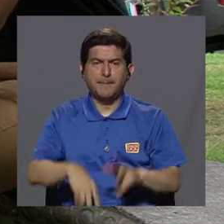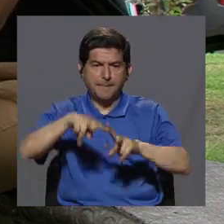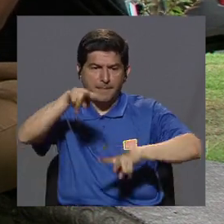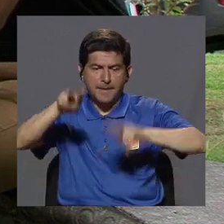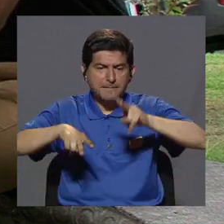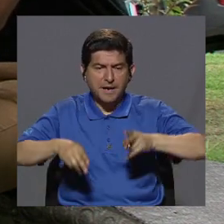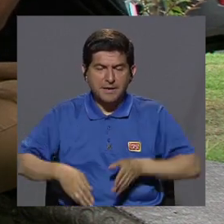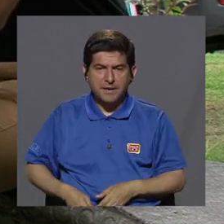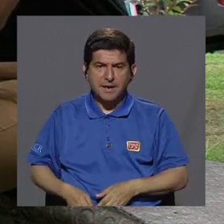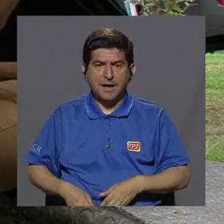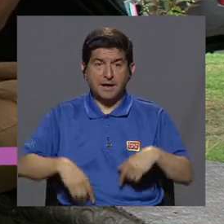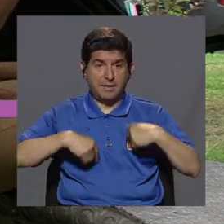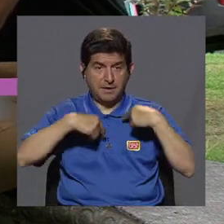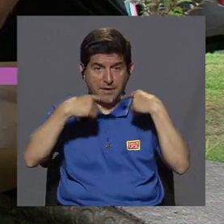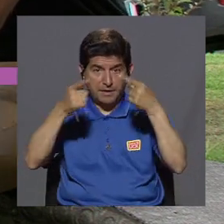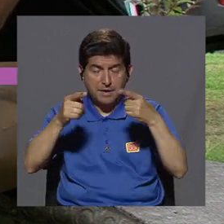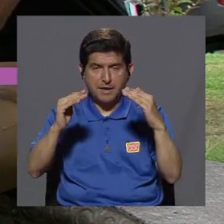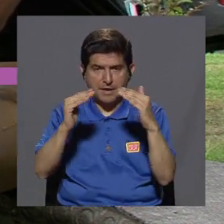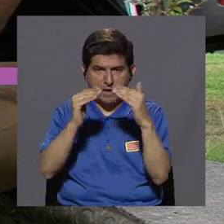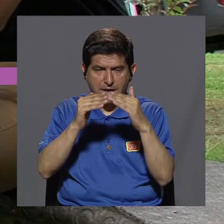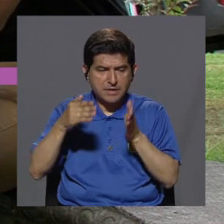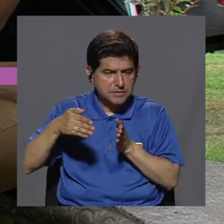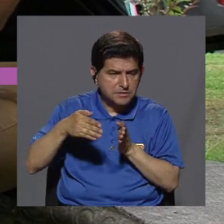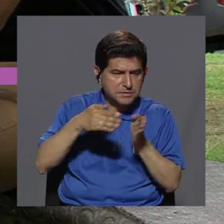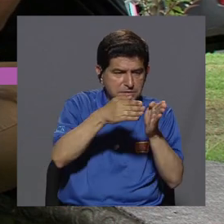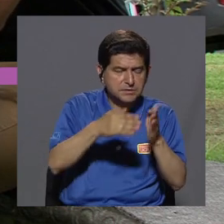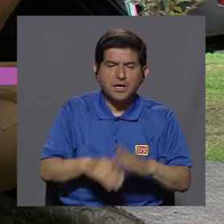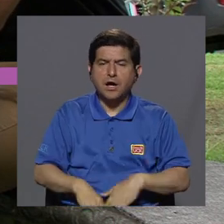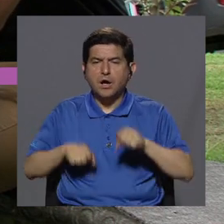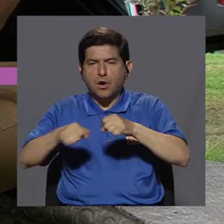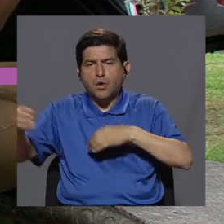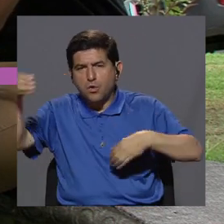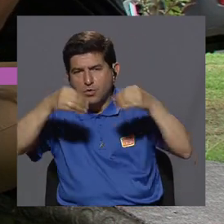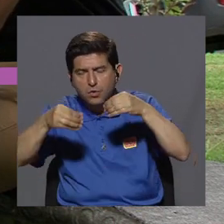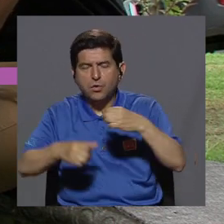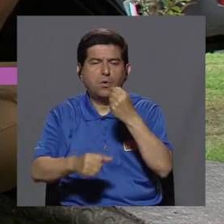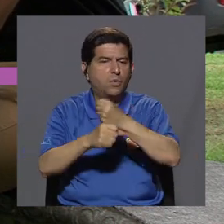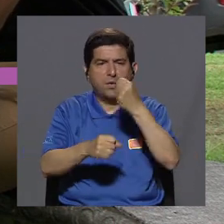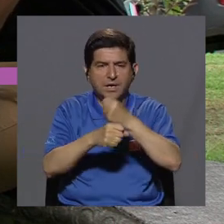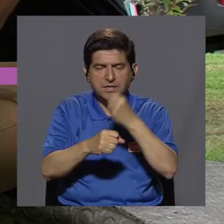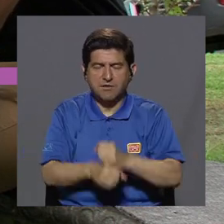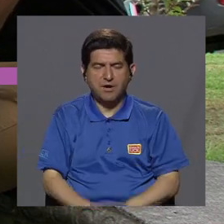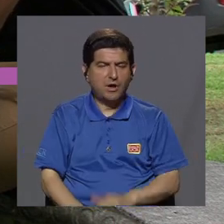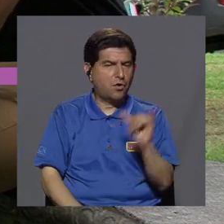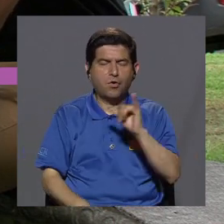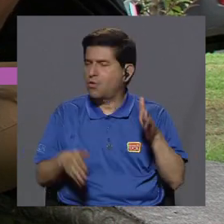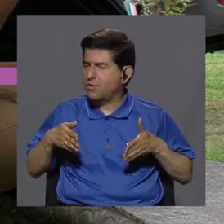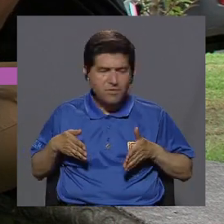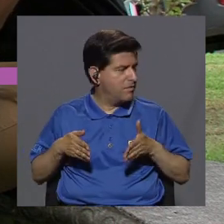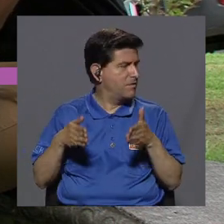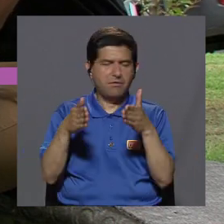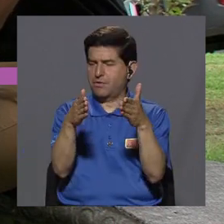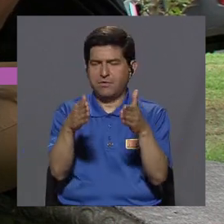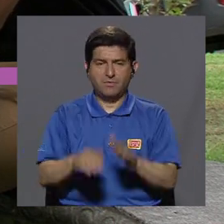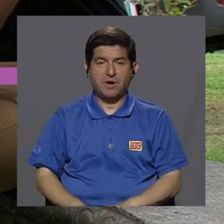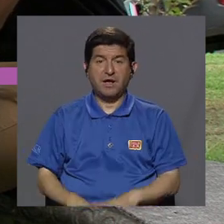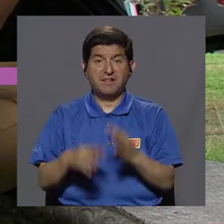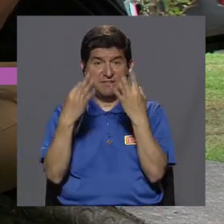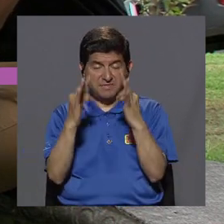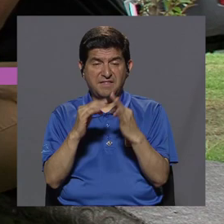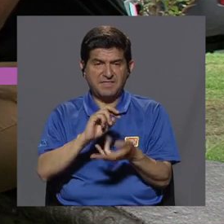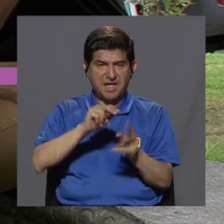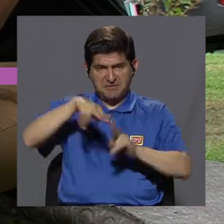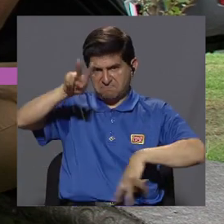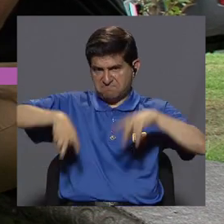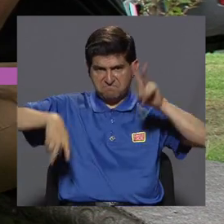la ruta a la cual una, qué sé yo, va al supermercado o al trabajo. Entonces no irse siempre por el mismo camino, sino cuando se pueda